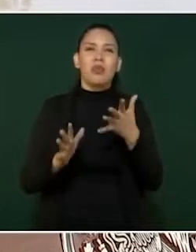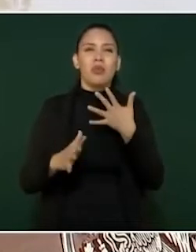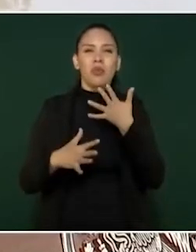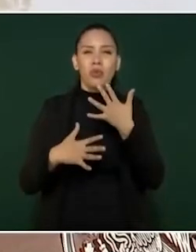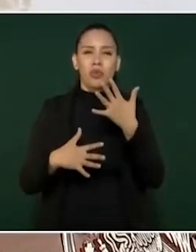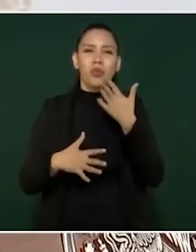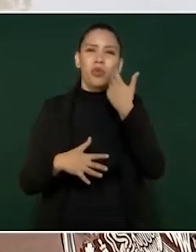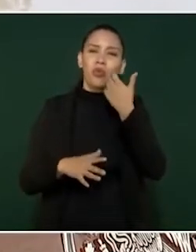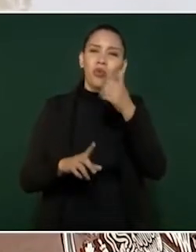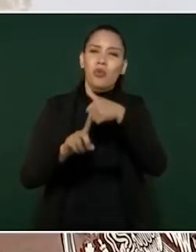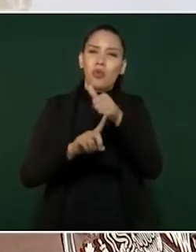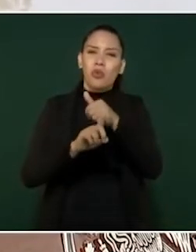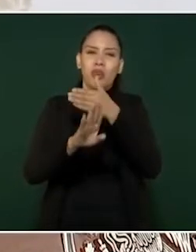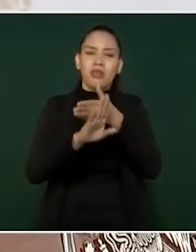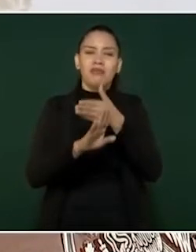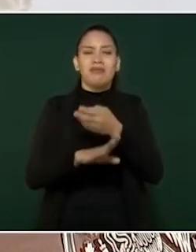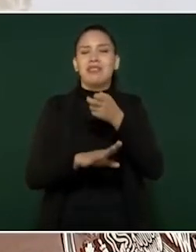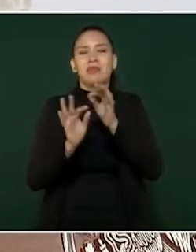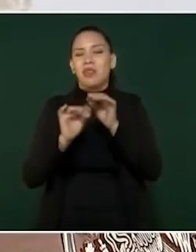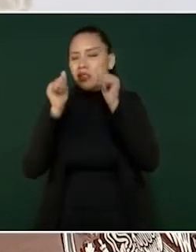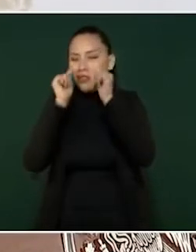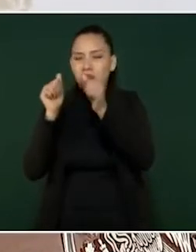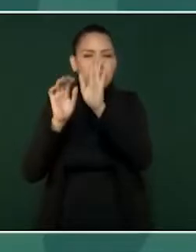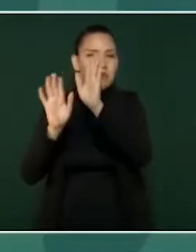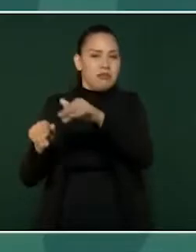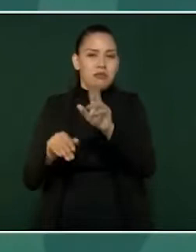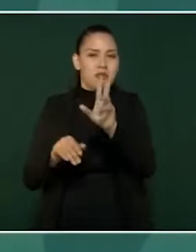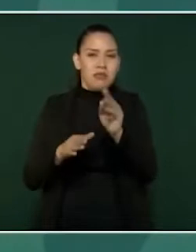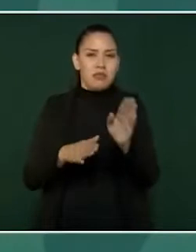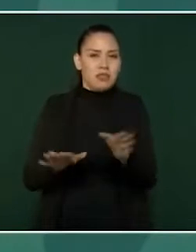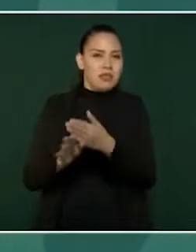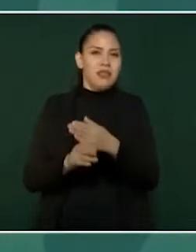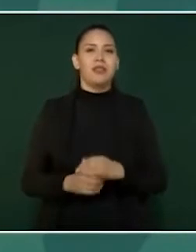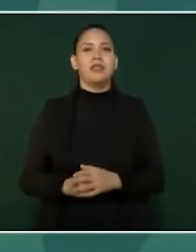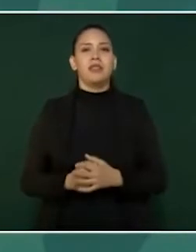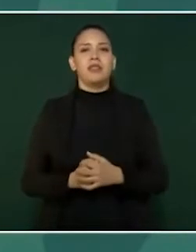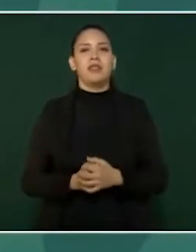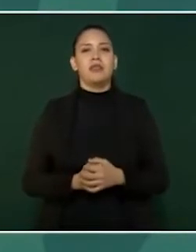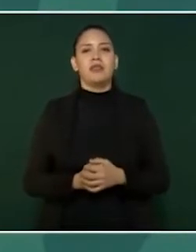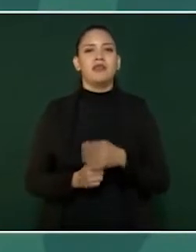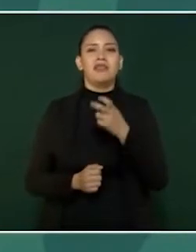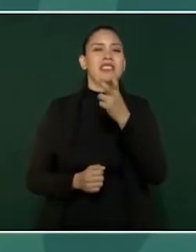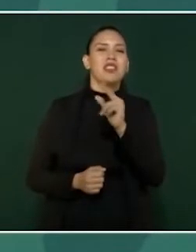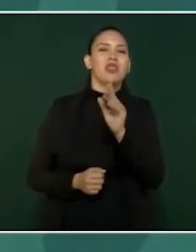ese es el periodismo como imperativo ético.